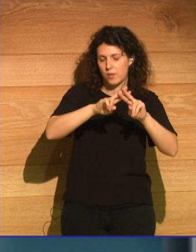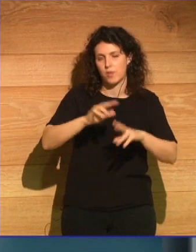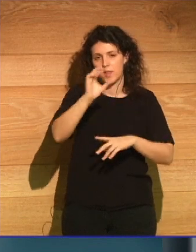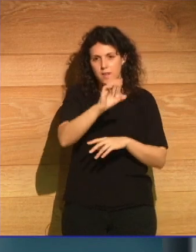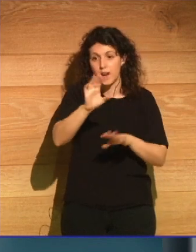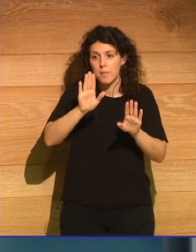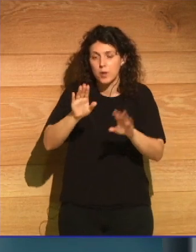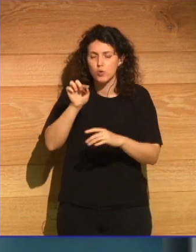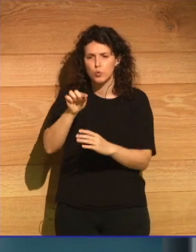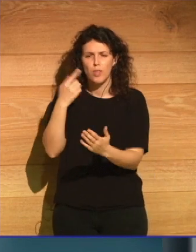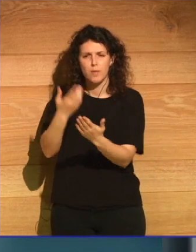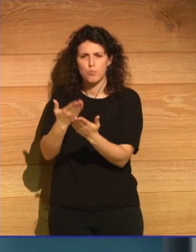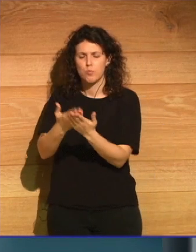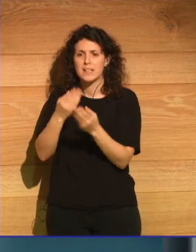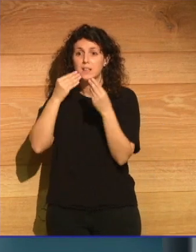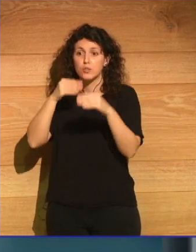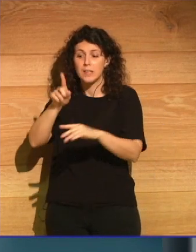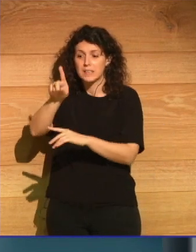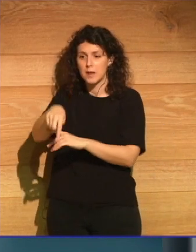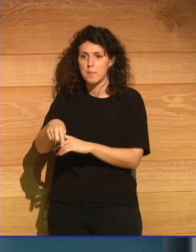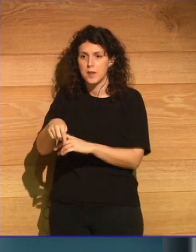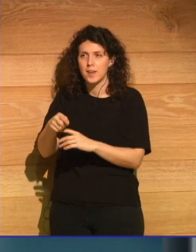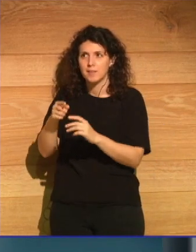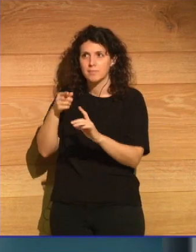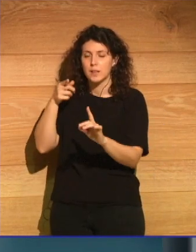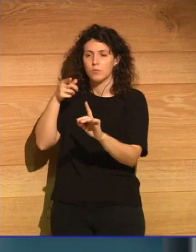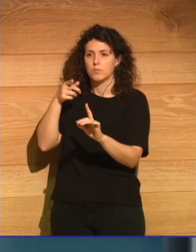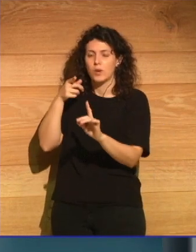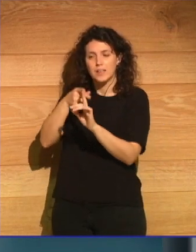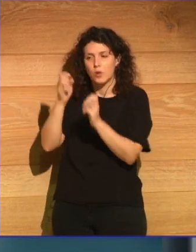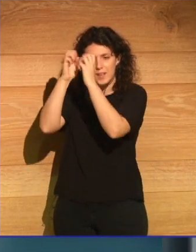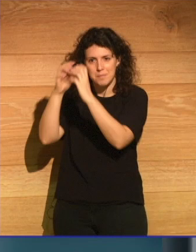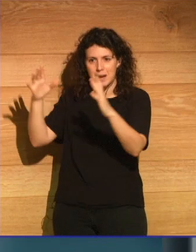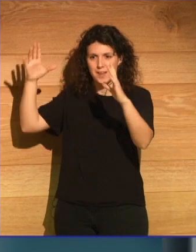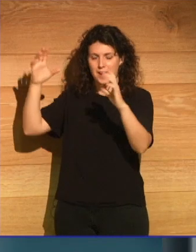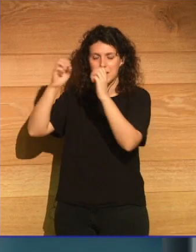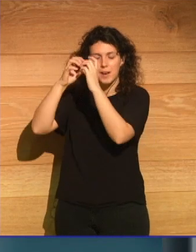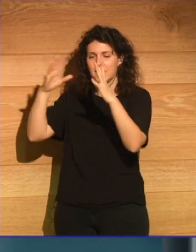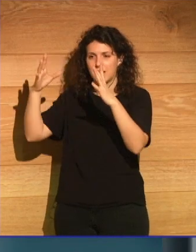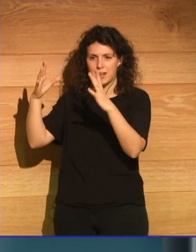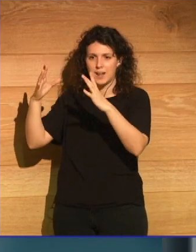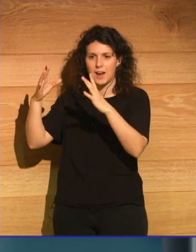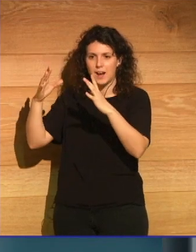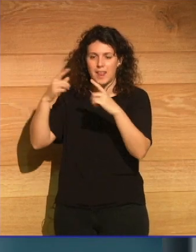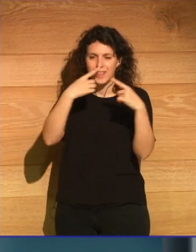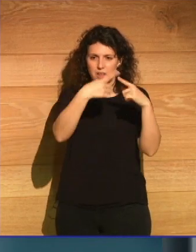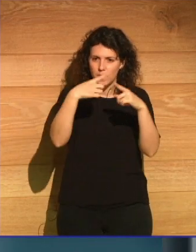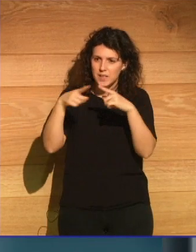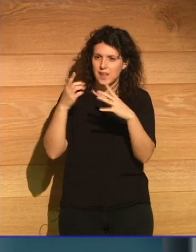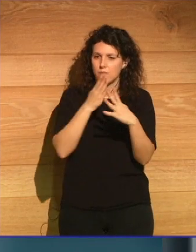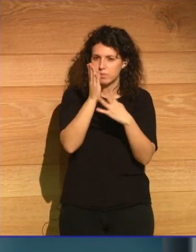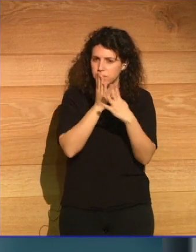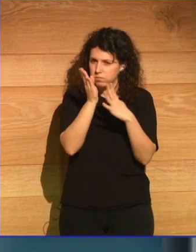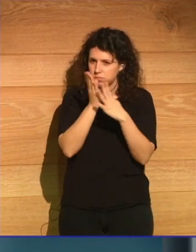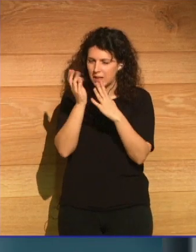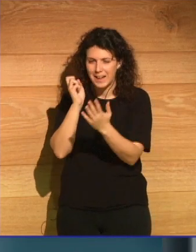pero tú demuestras que las historias también sirven para imaginar la escala y la diversidad de